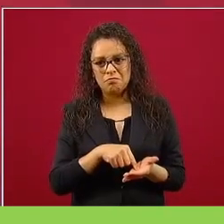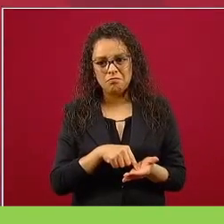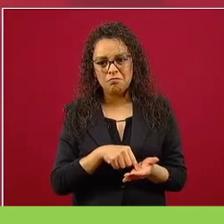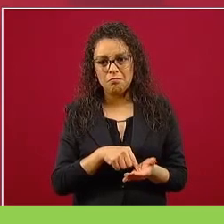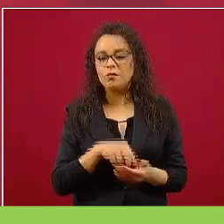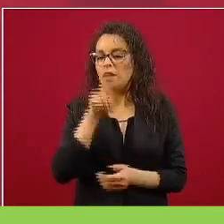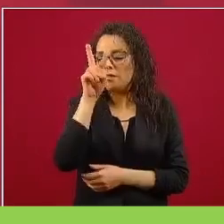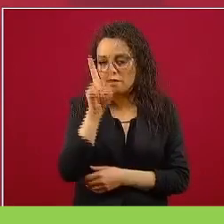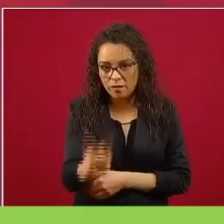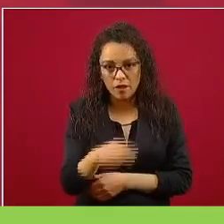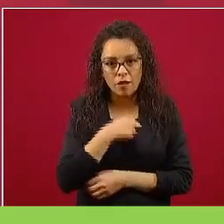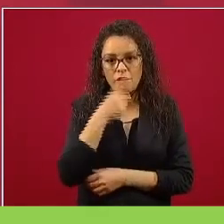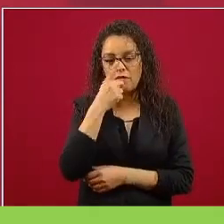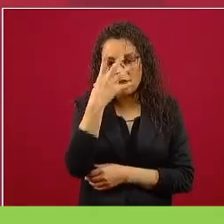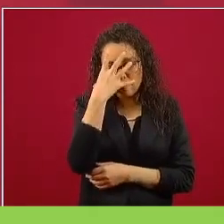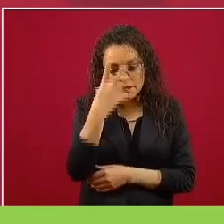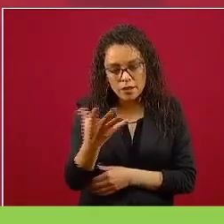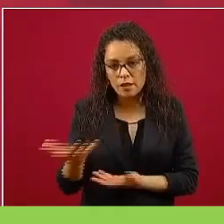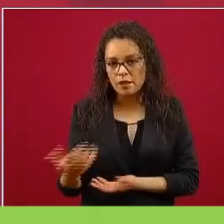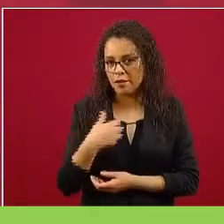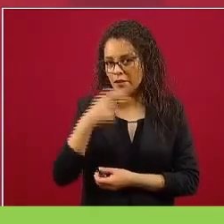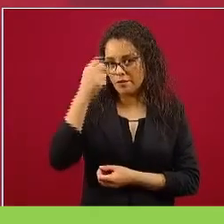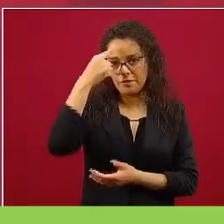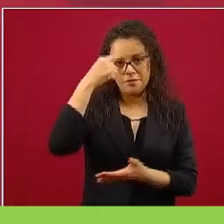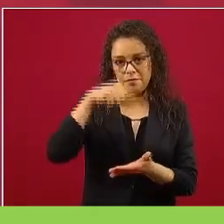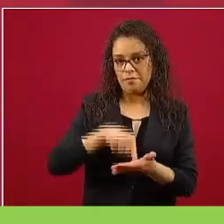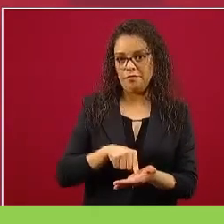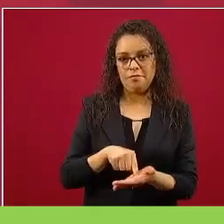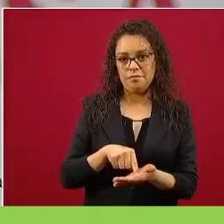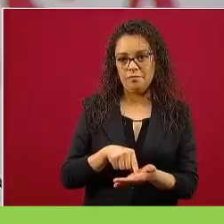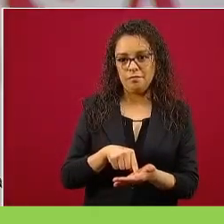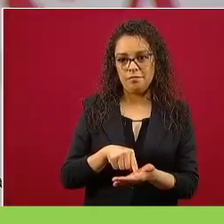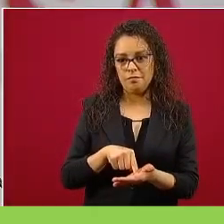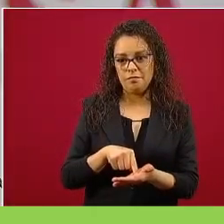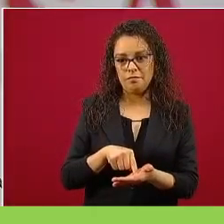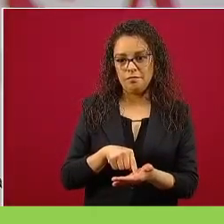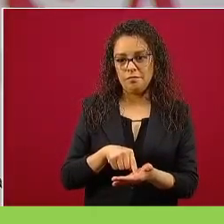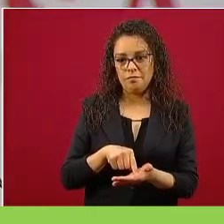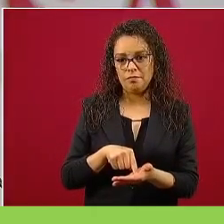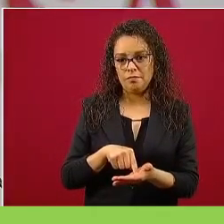Sinceramente es una confrontación